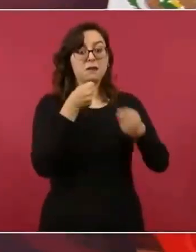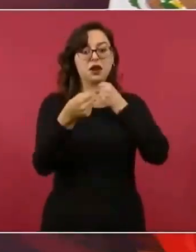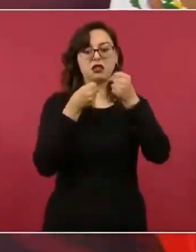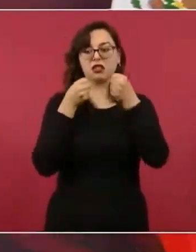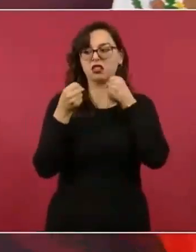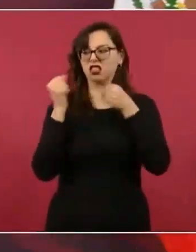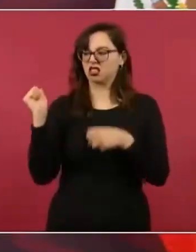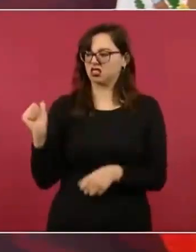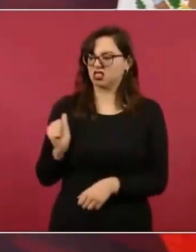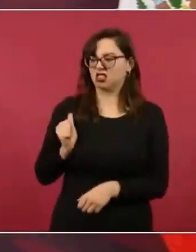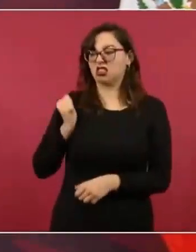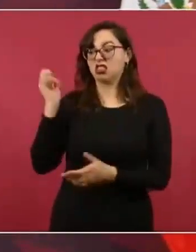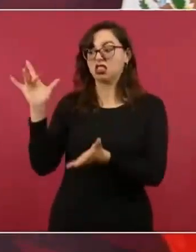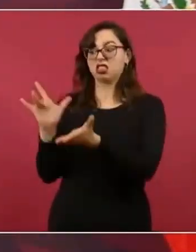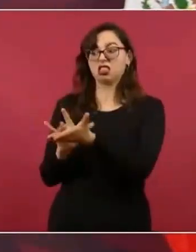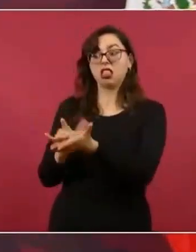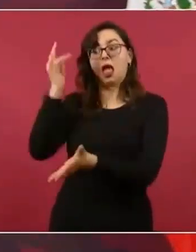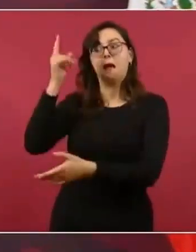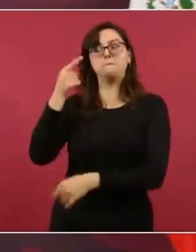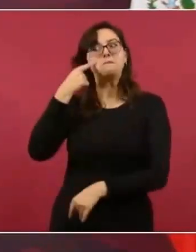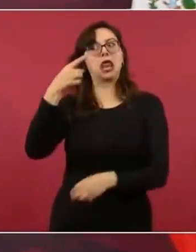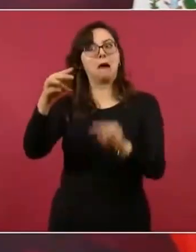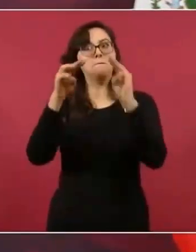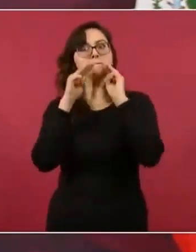un... ajusticiamiento...